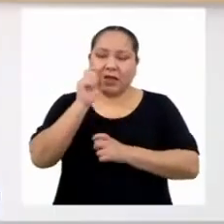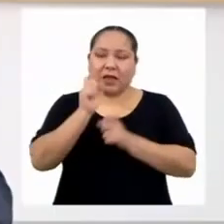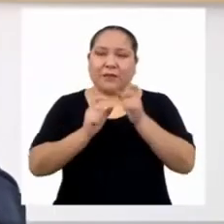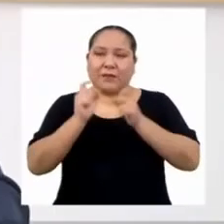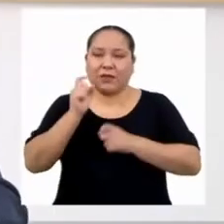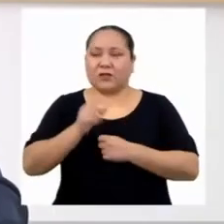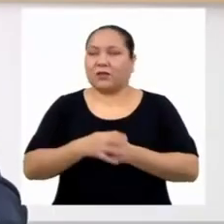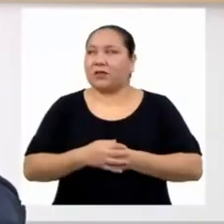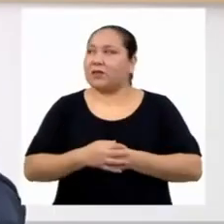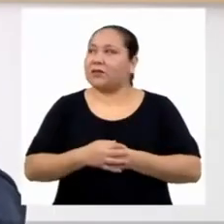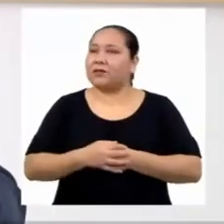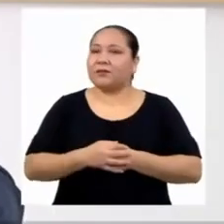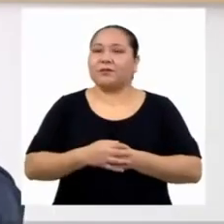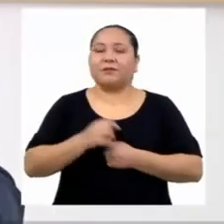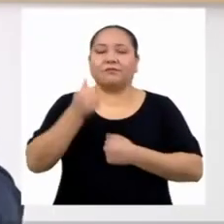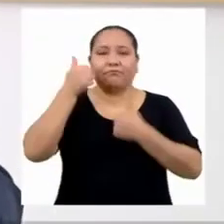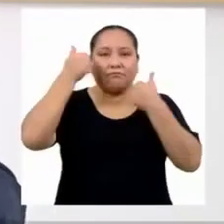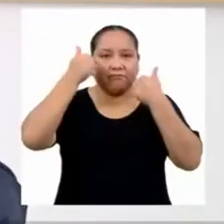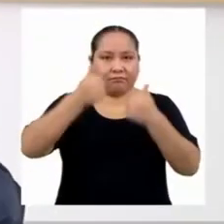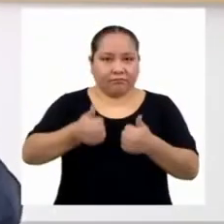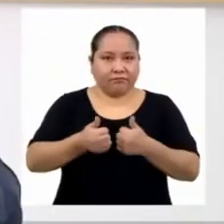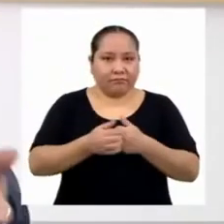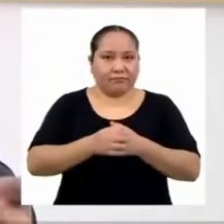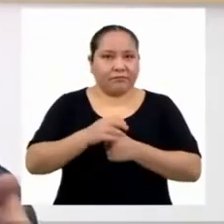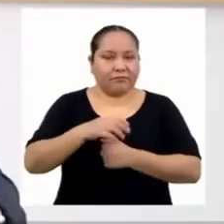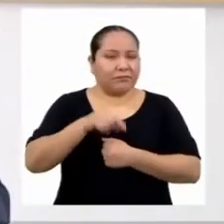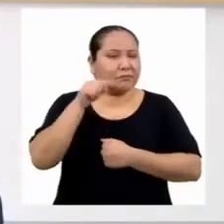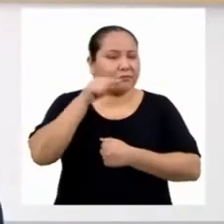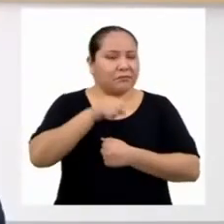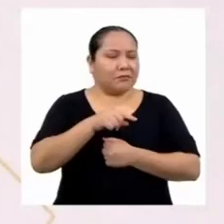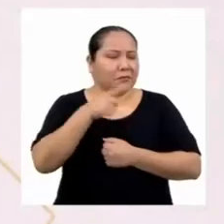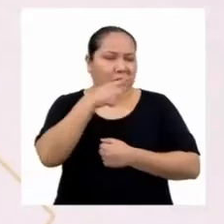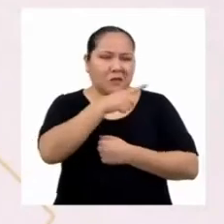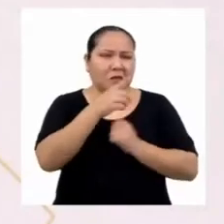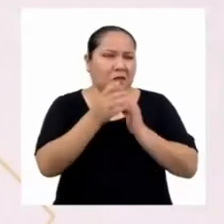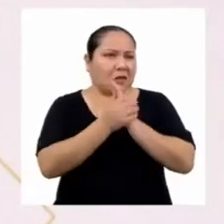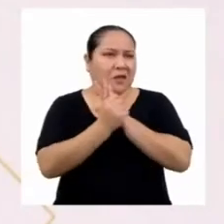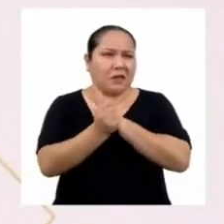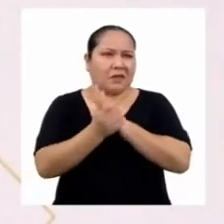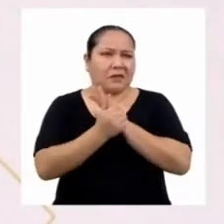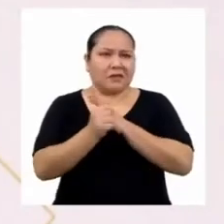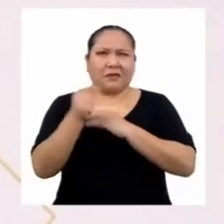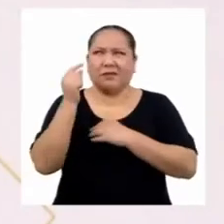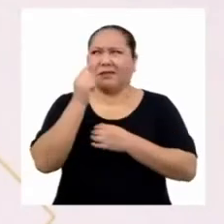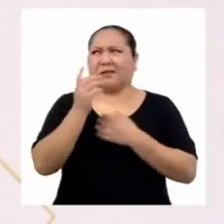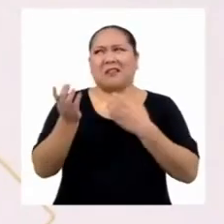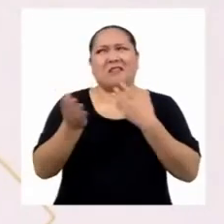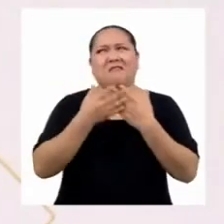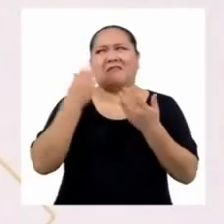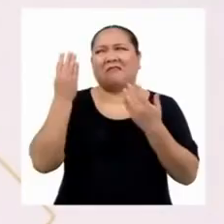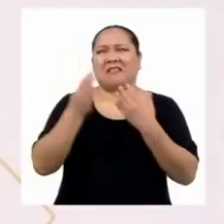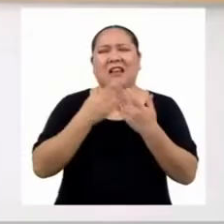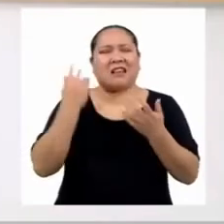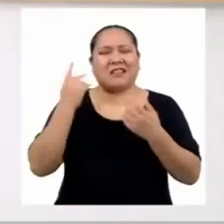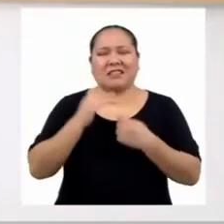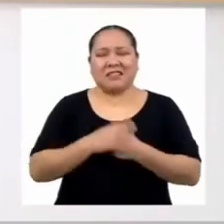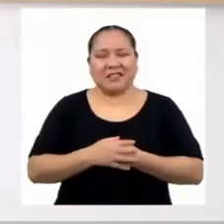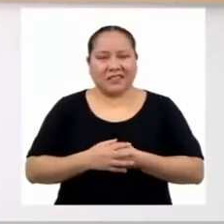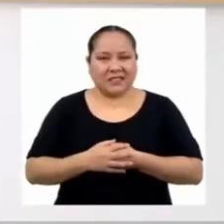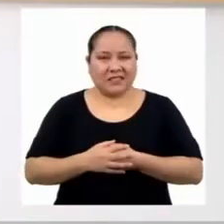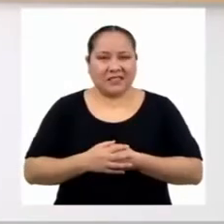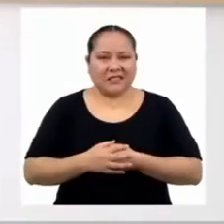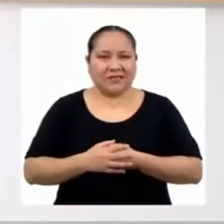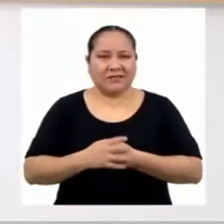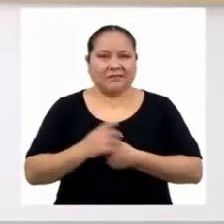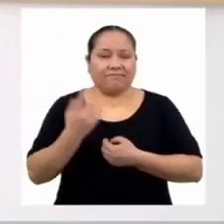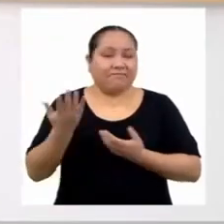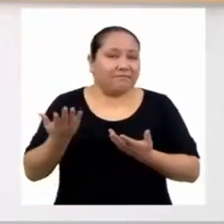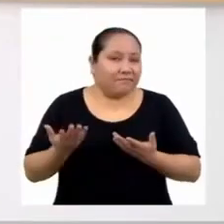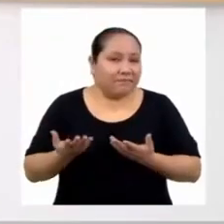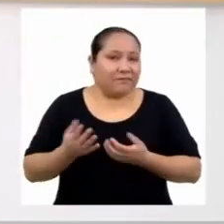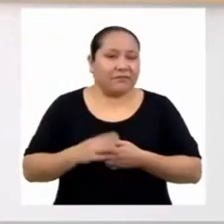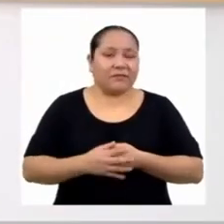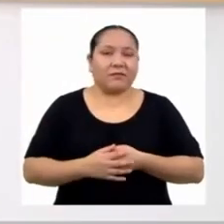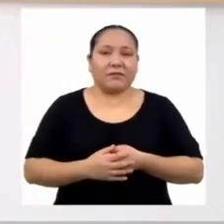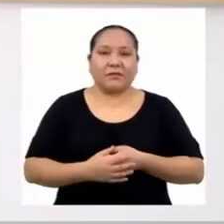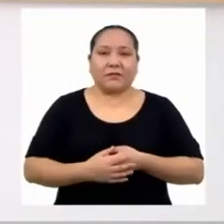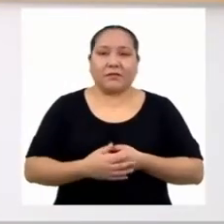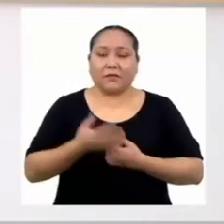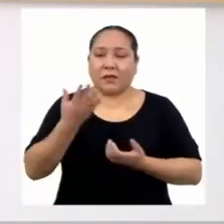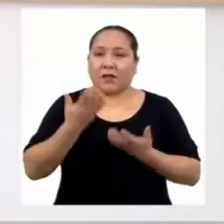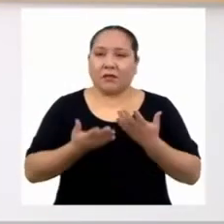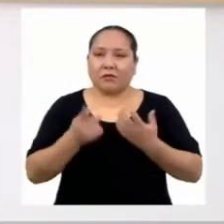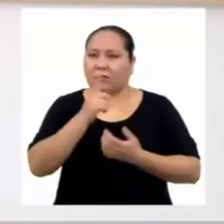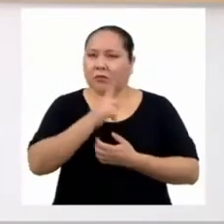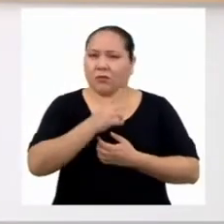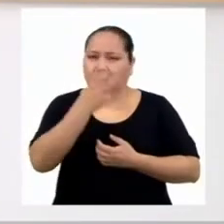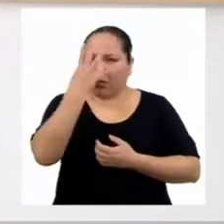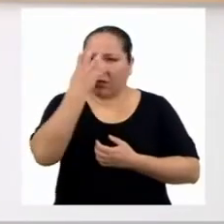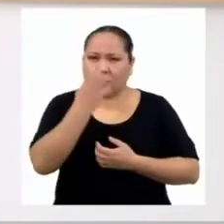Muy bien, Yanira. Se nota que ya eres toda una experta. Fue más sencillo de lo que creía. Entonces, de seguro no te